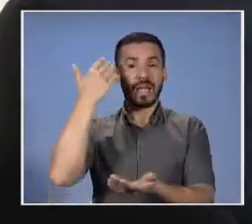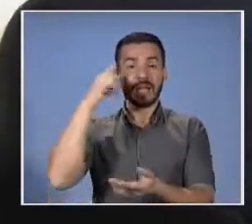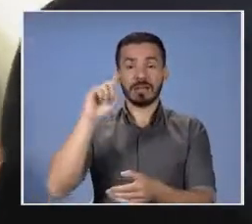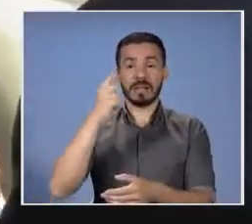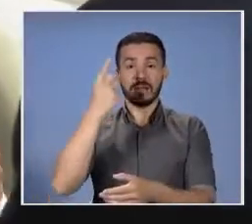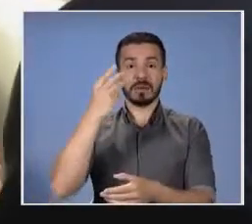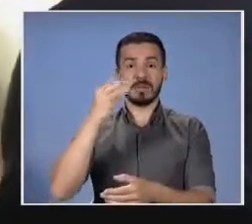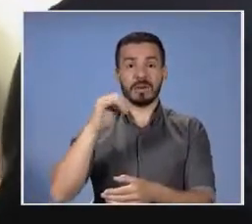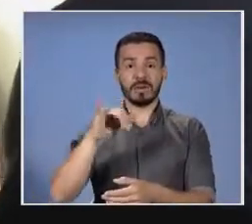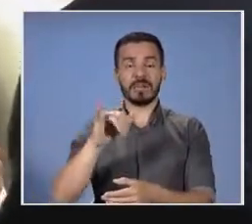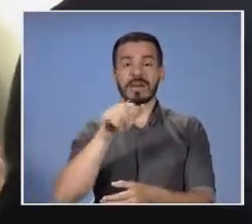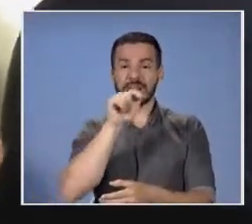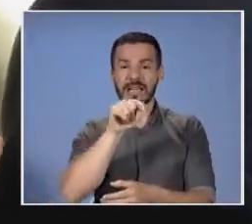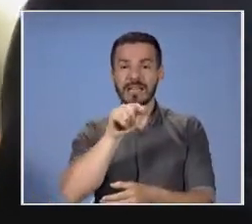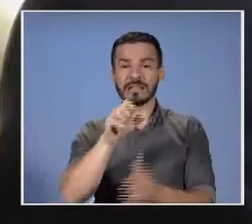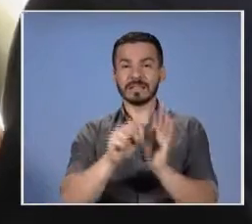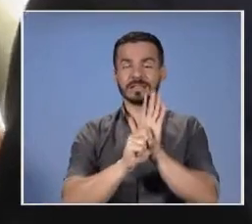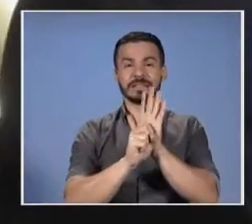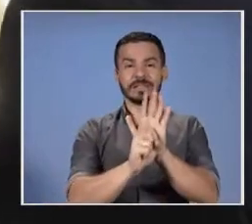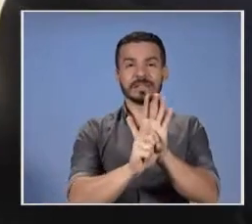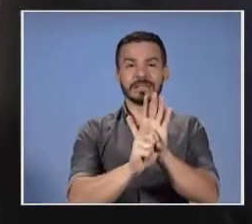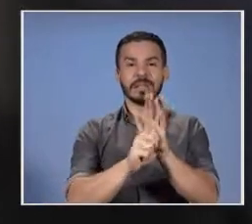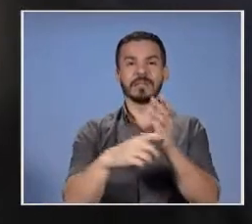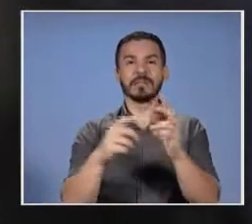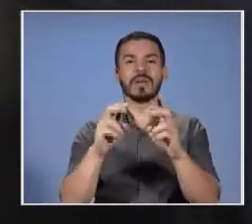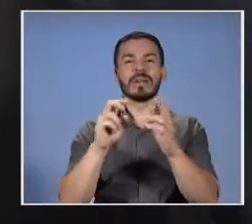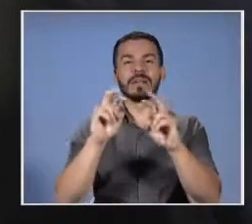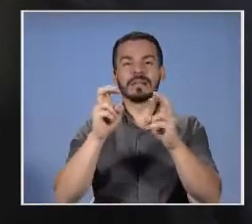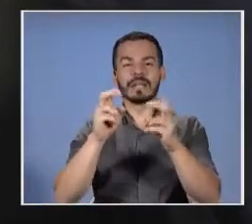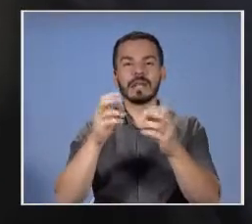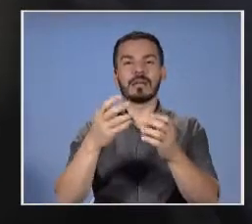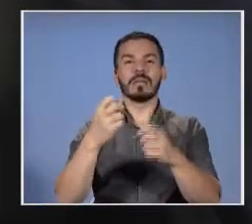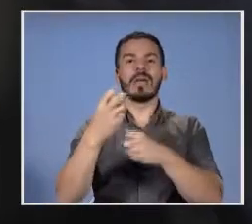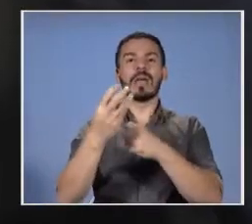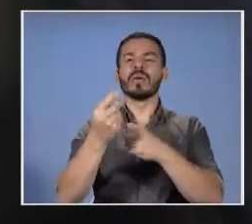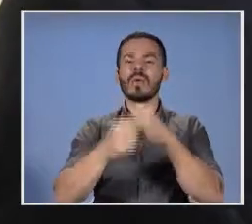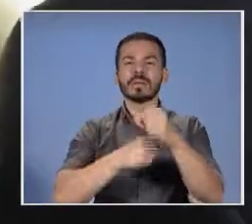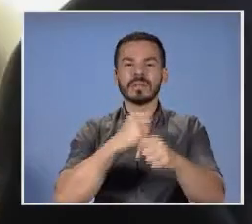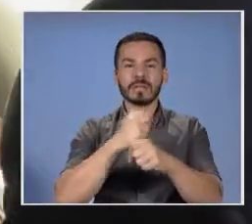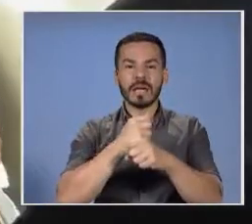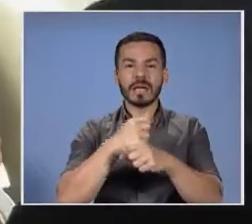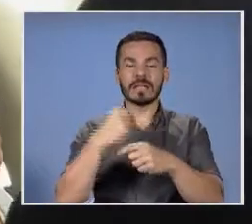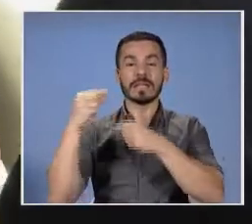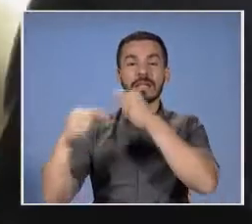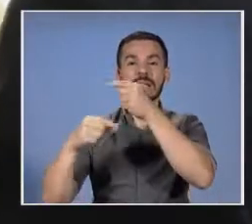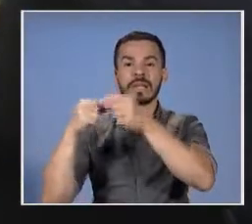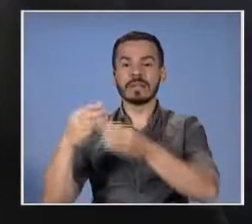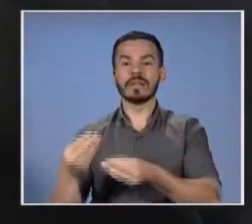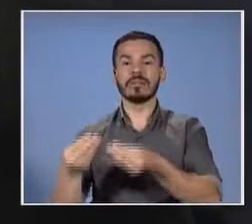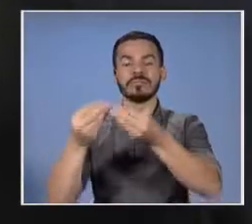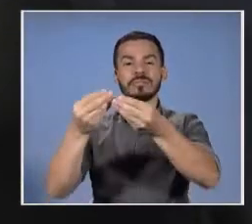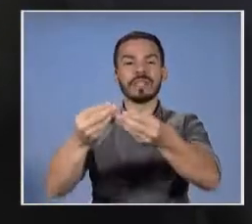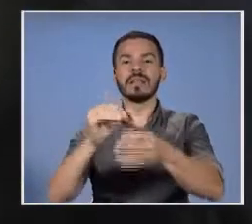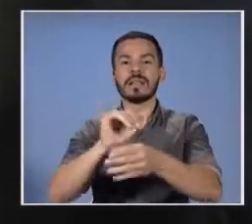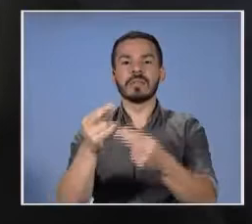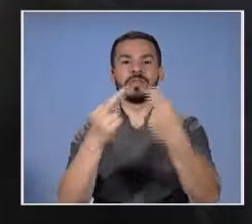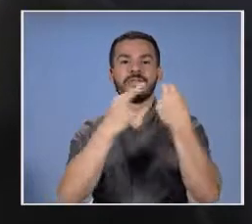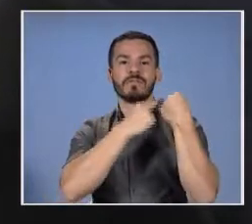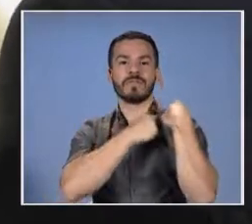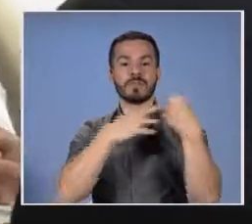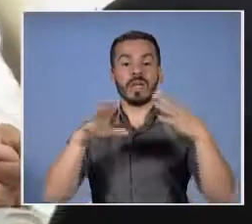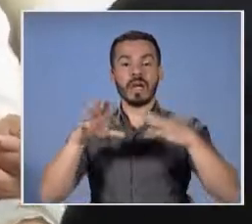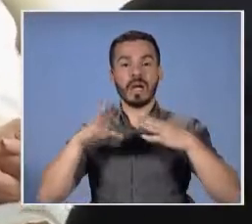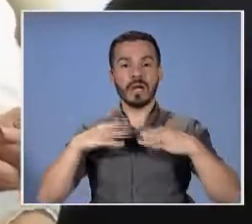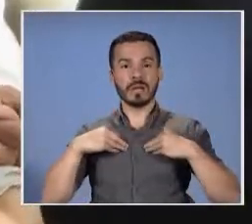de mayo pasado, ese simbolismo en cuanto a edades, en cuanto a generaciones, tiene que conllevar también la responsabilidad de